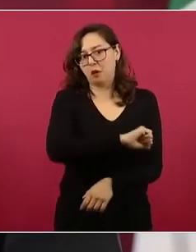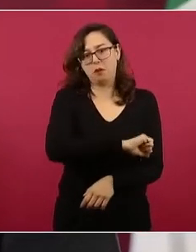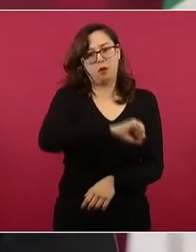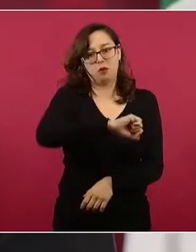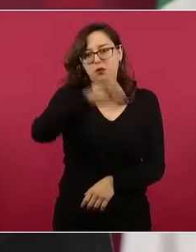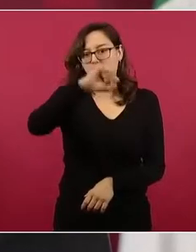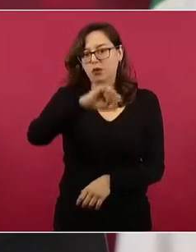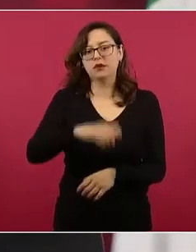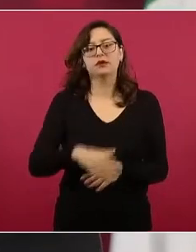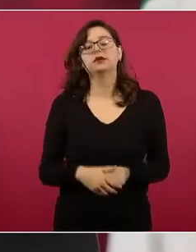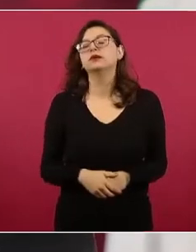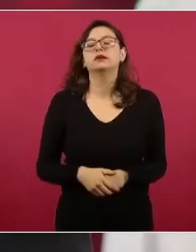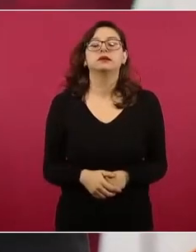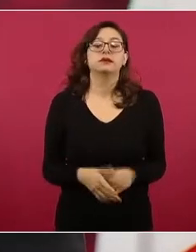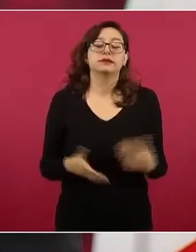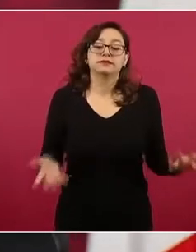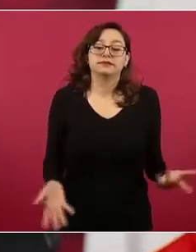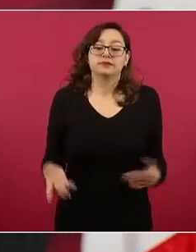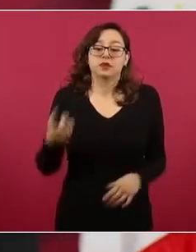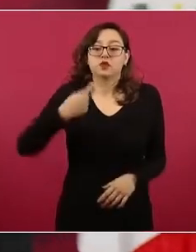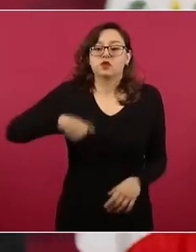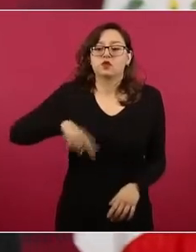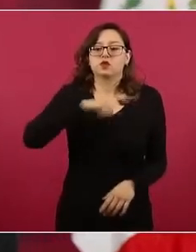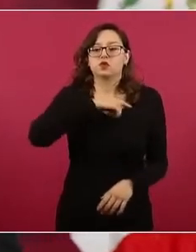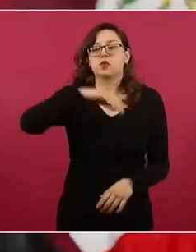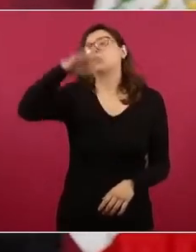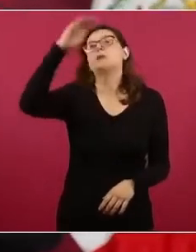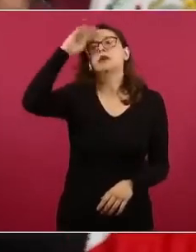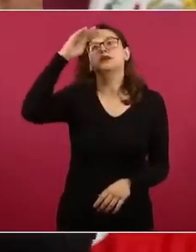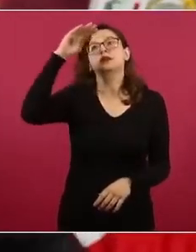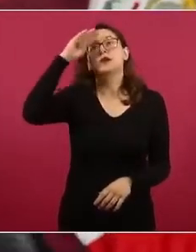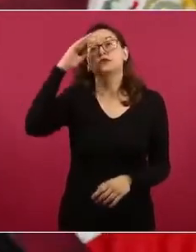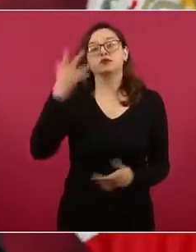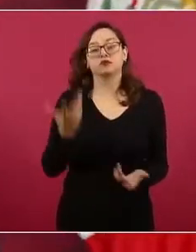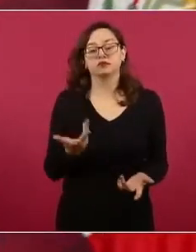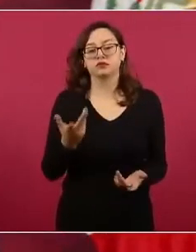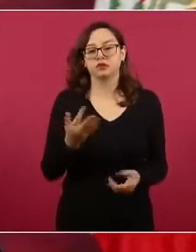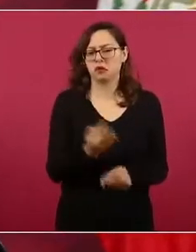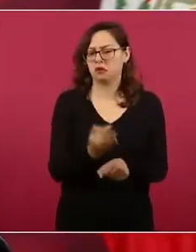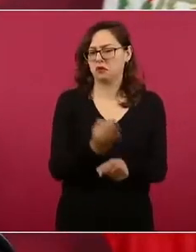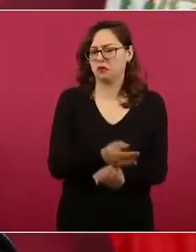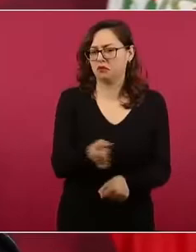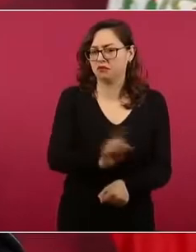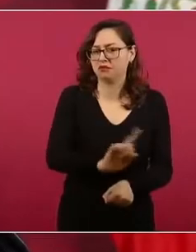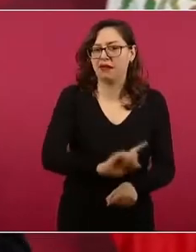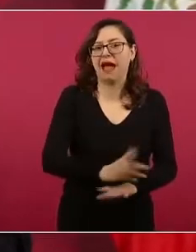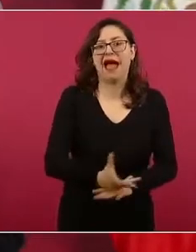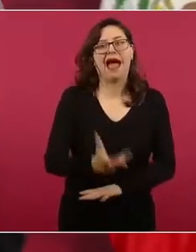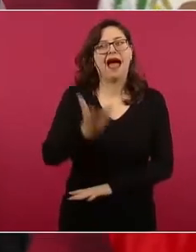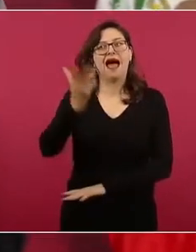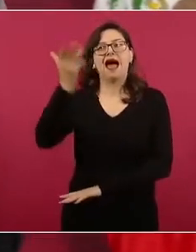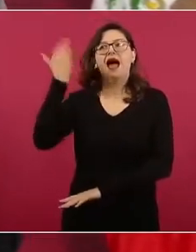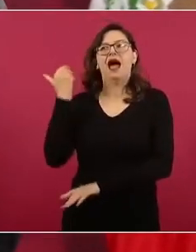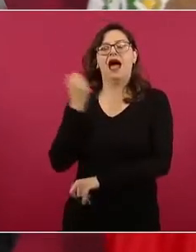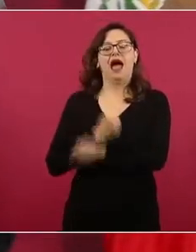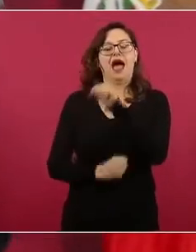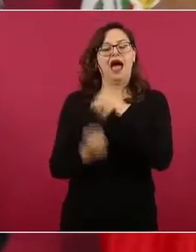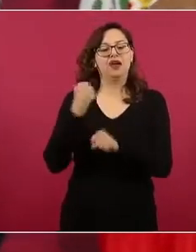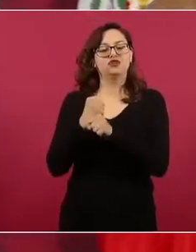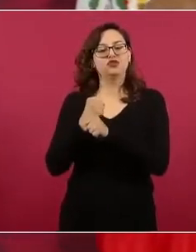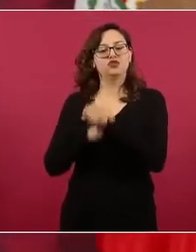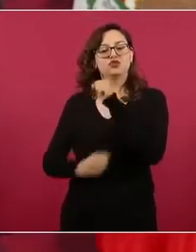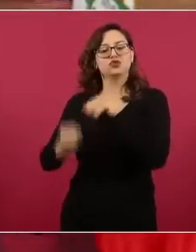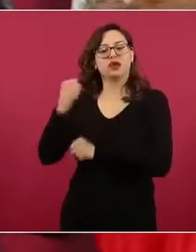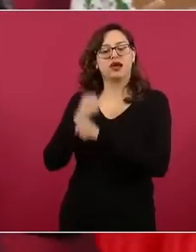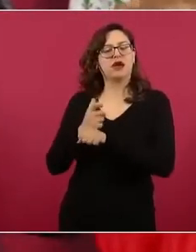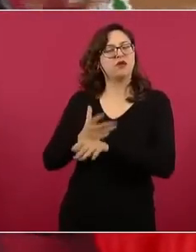desde hace años, es algo que nos hace